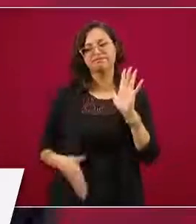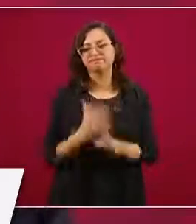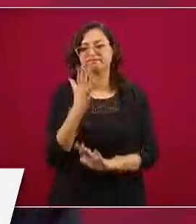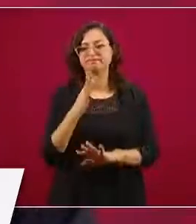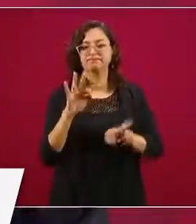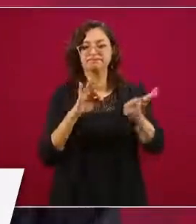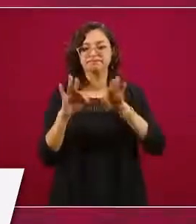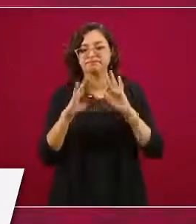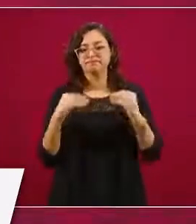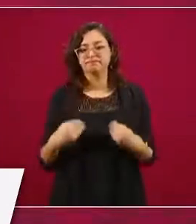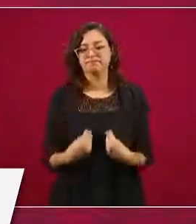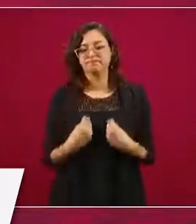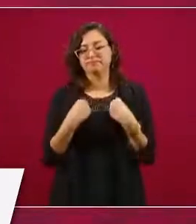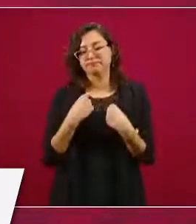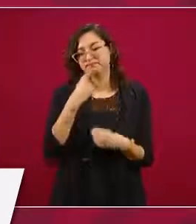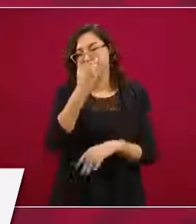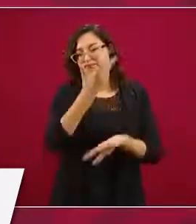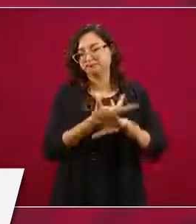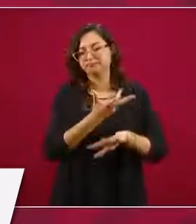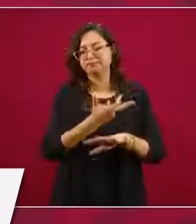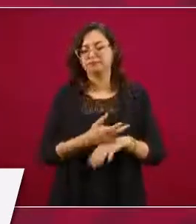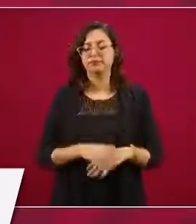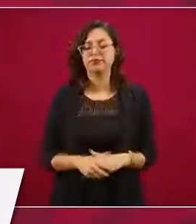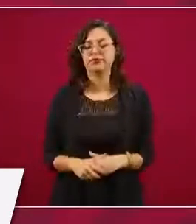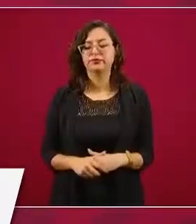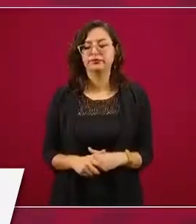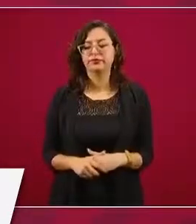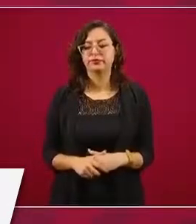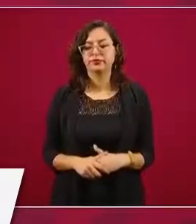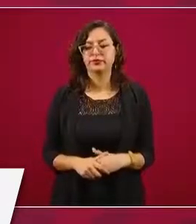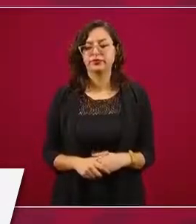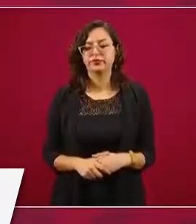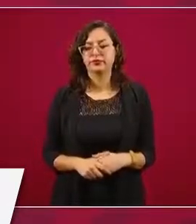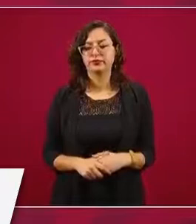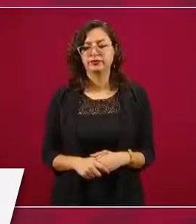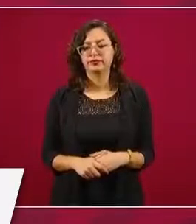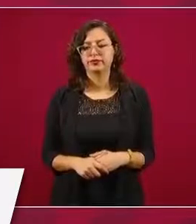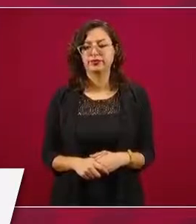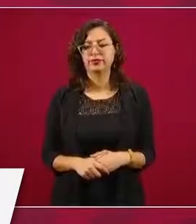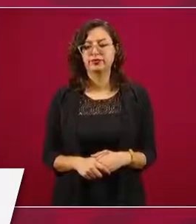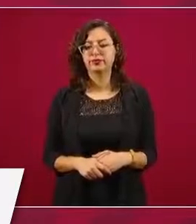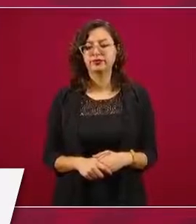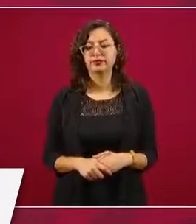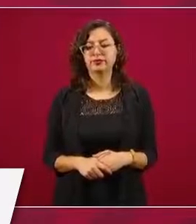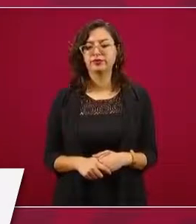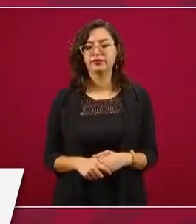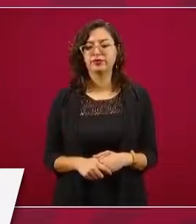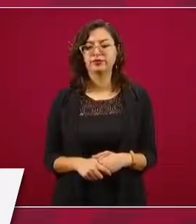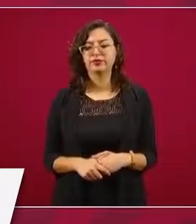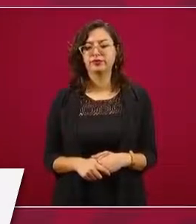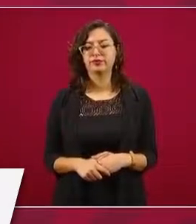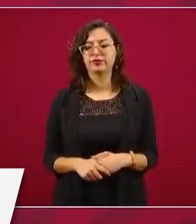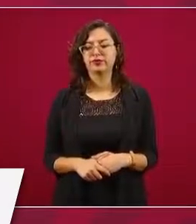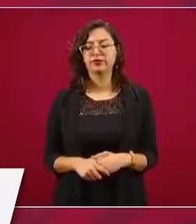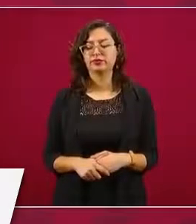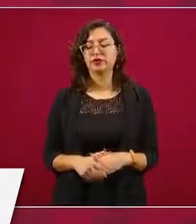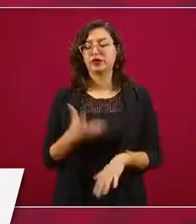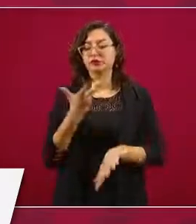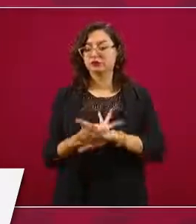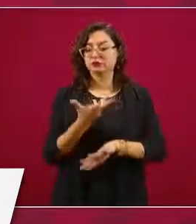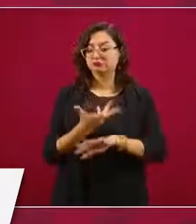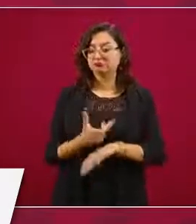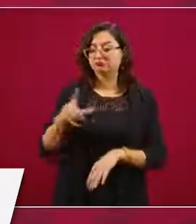a buscarse la vida a Estados Unidos. Si tenemos buena relación con el gobierno de Estados Unidos,